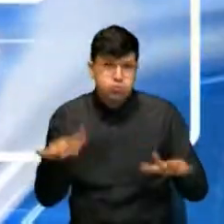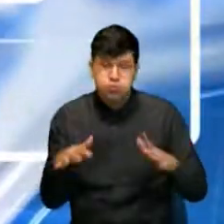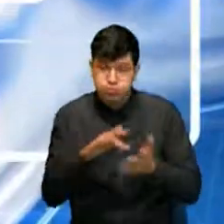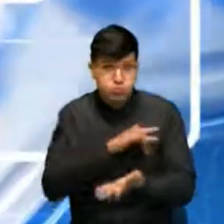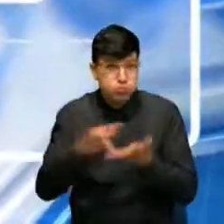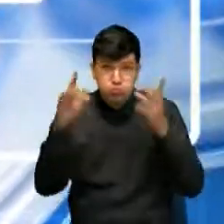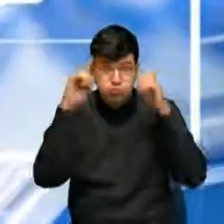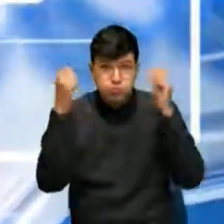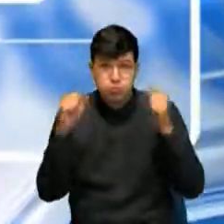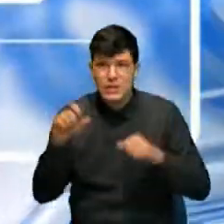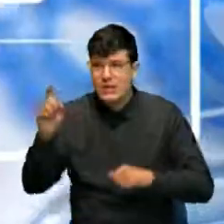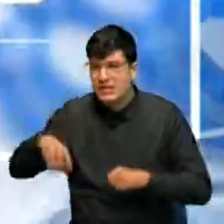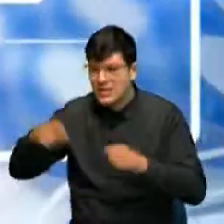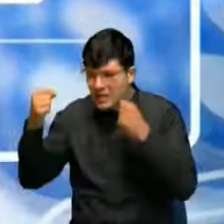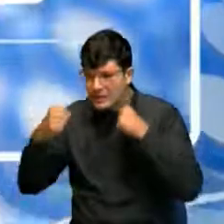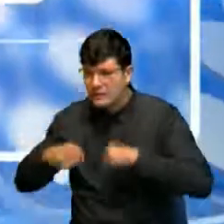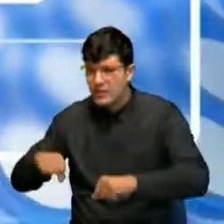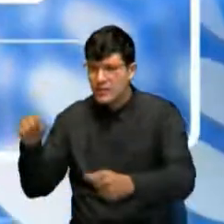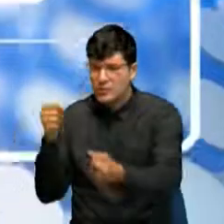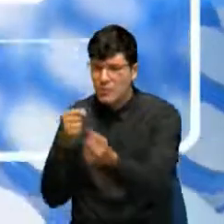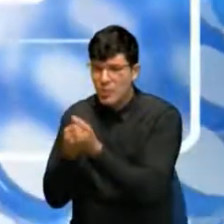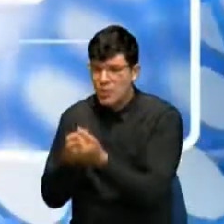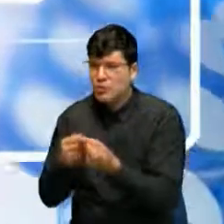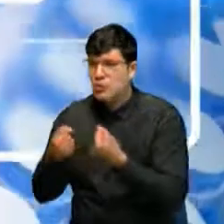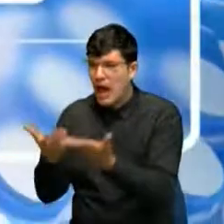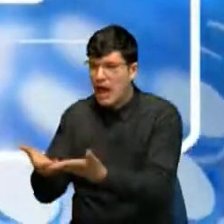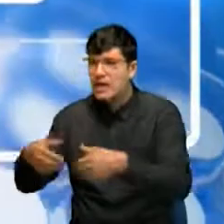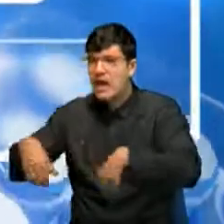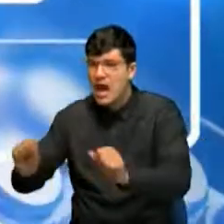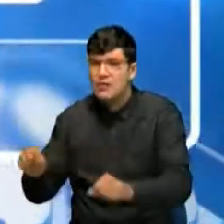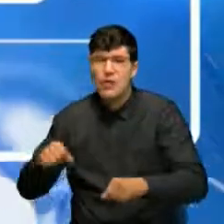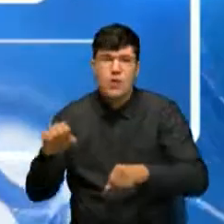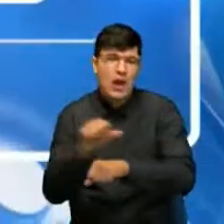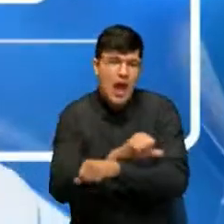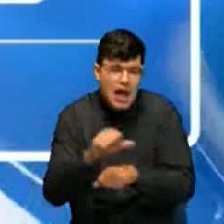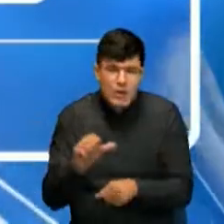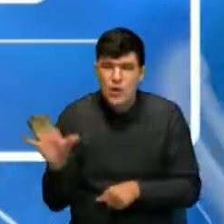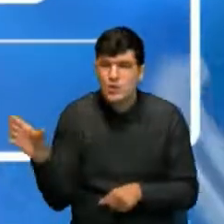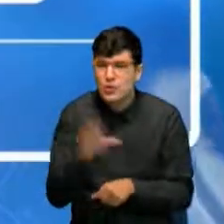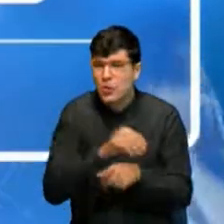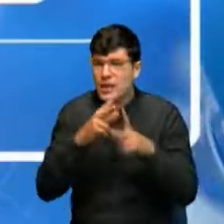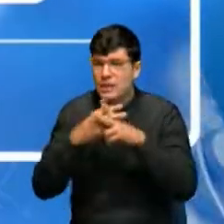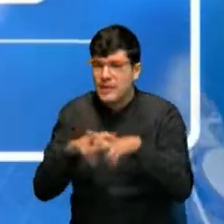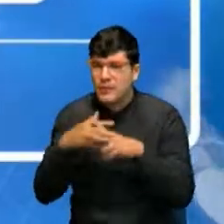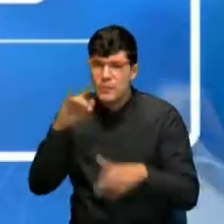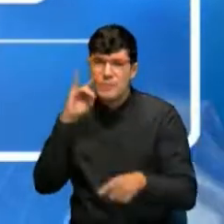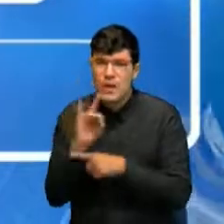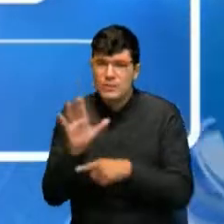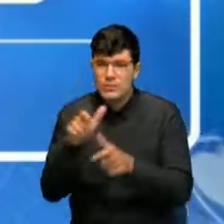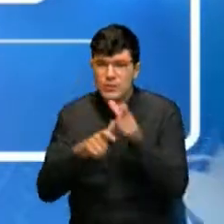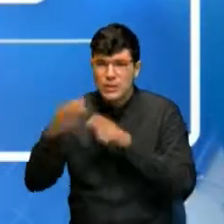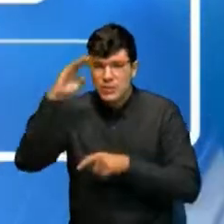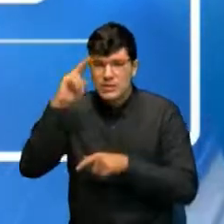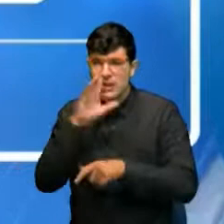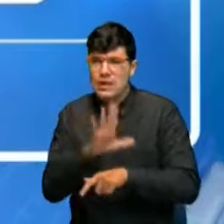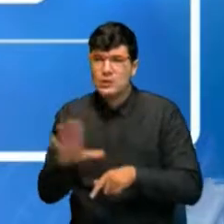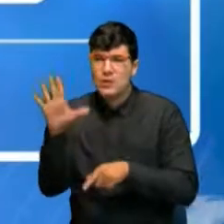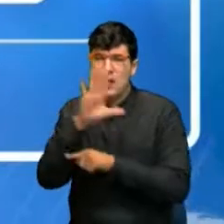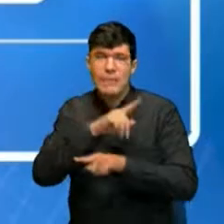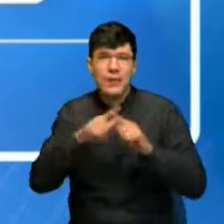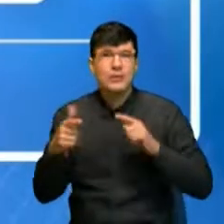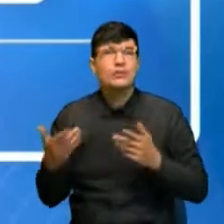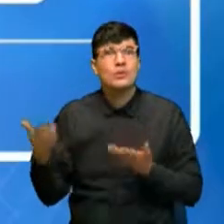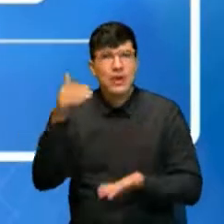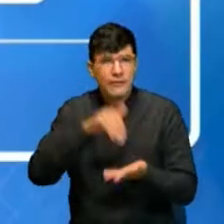redoblar la seguridad. Ya se le han dado motocicletas, se le han dado vehículos, se le han dado todos los elementos constitutivos de la seguridad. Pero yo vuelvo e